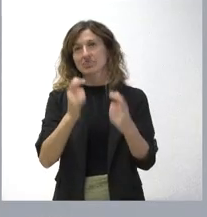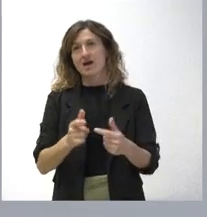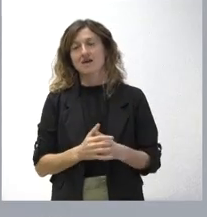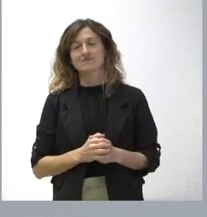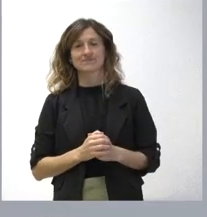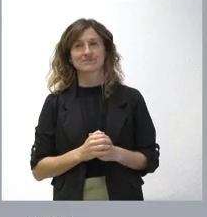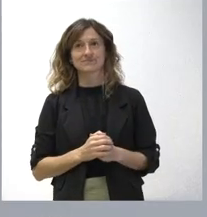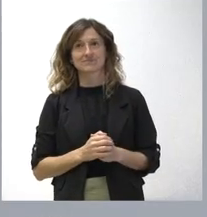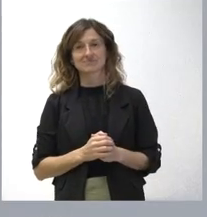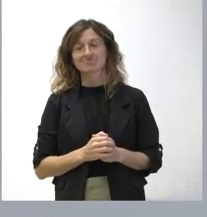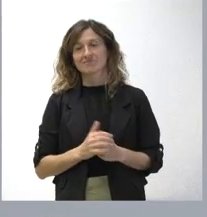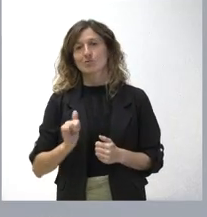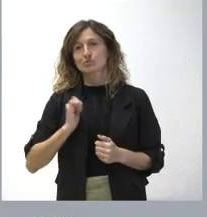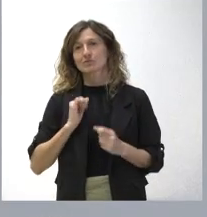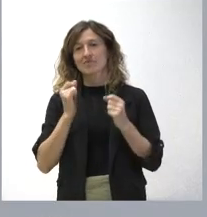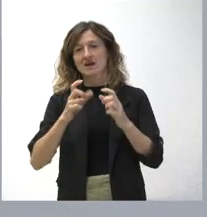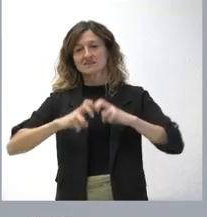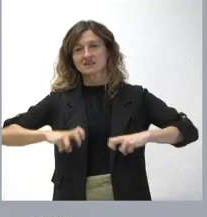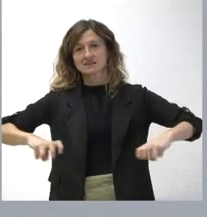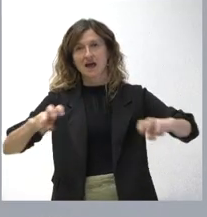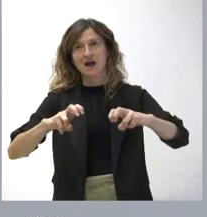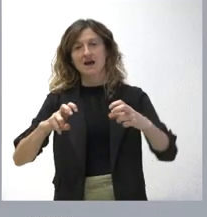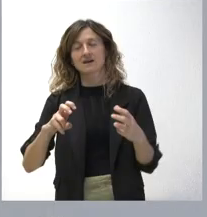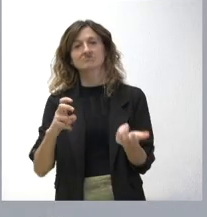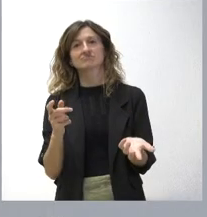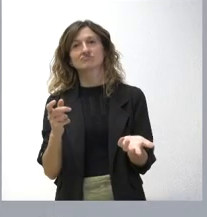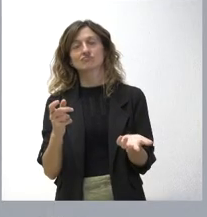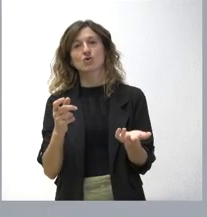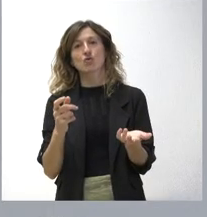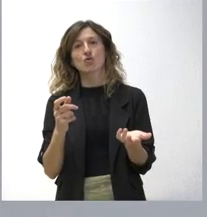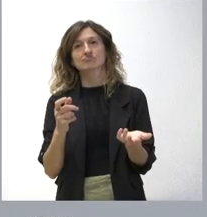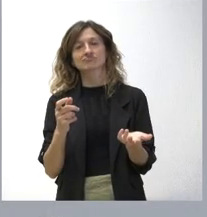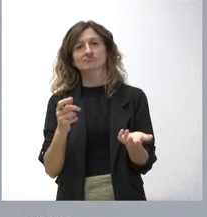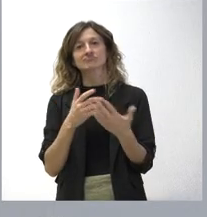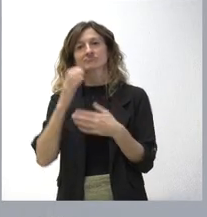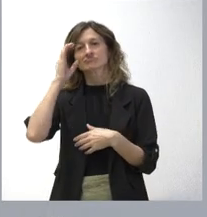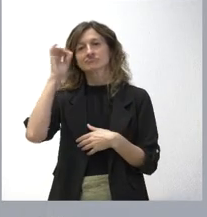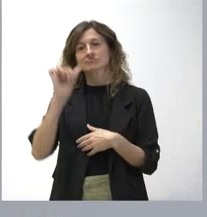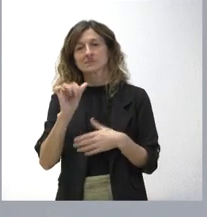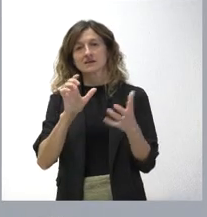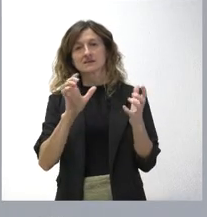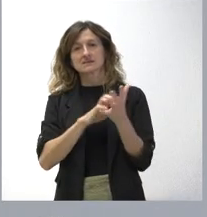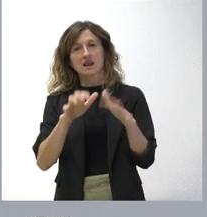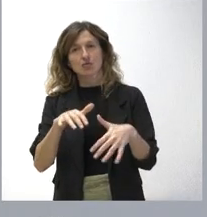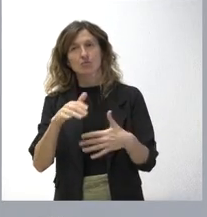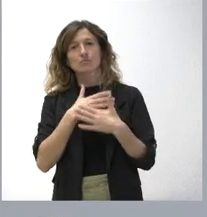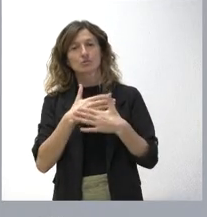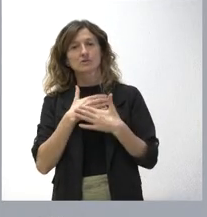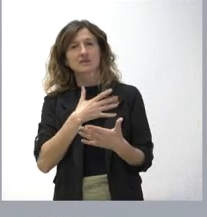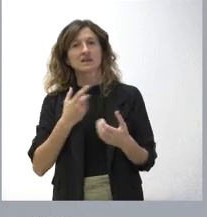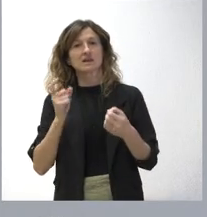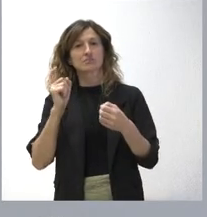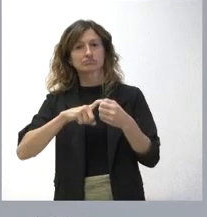oportunidad a que nos sentemos, al espíritu de voluntad que tiene la Junta de Castilla y León de alcanzar un